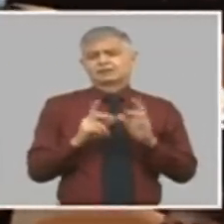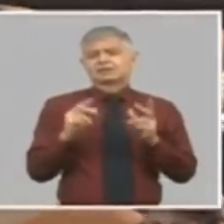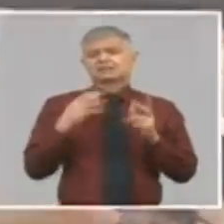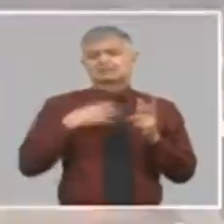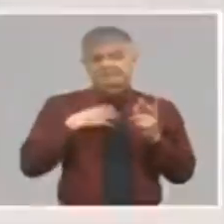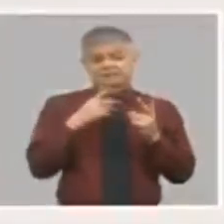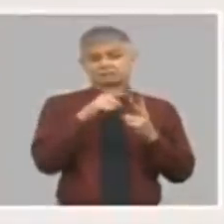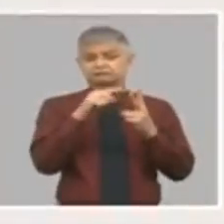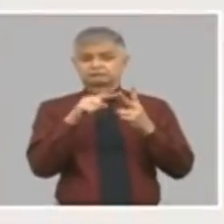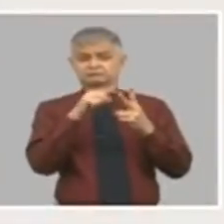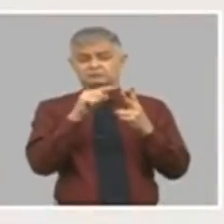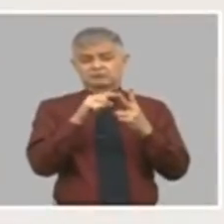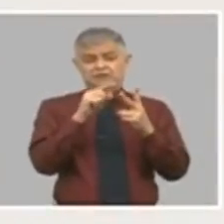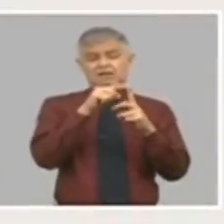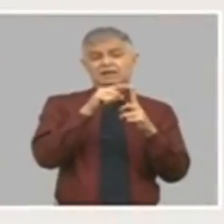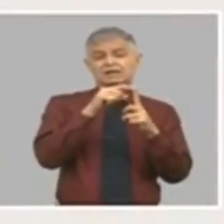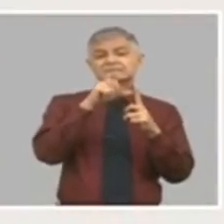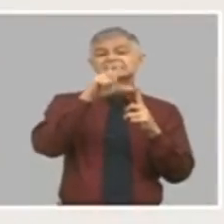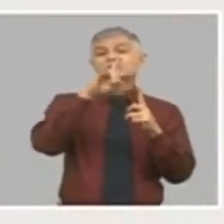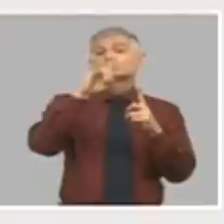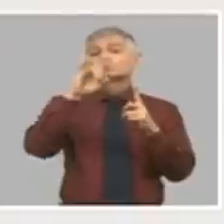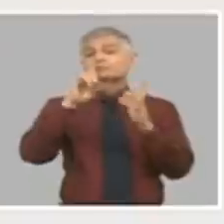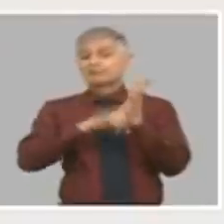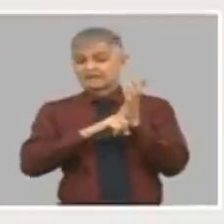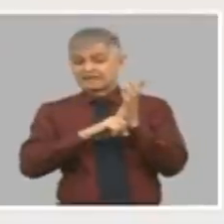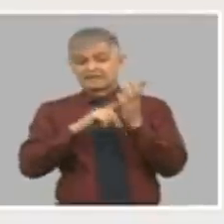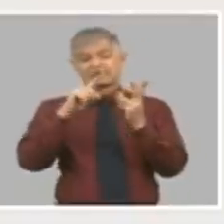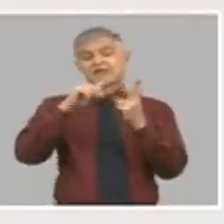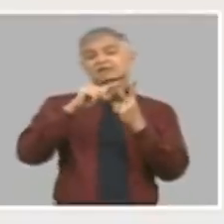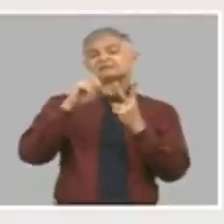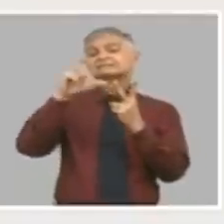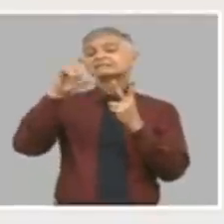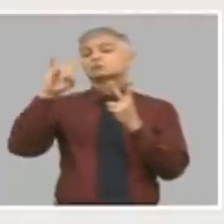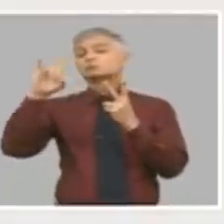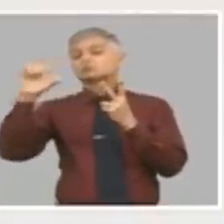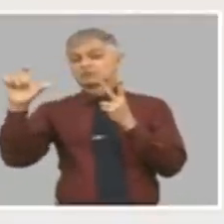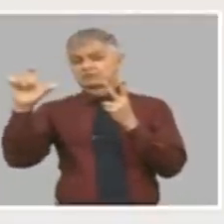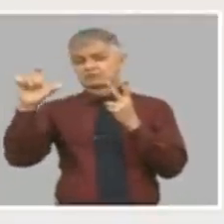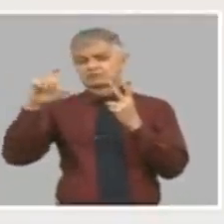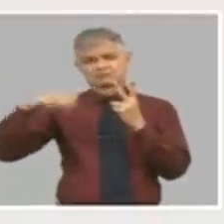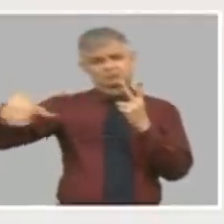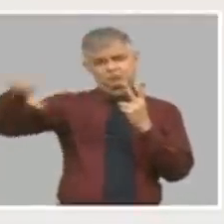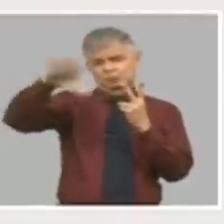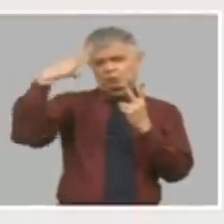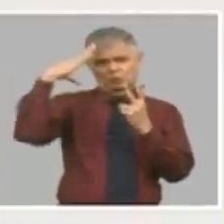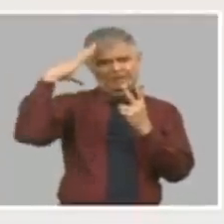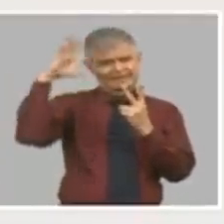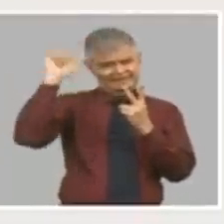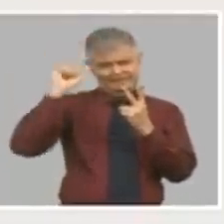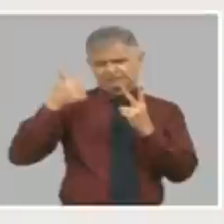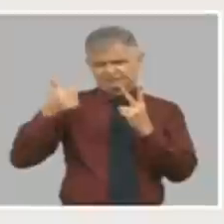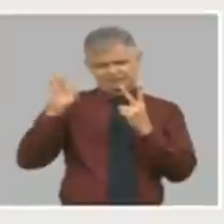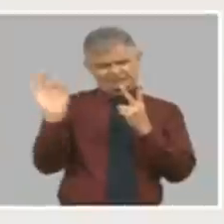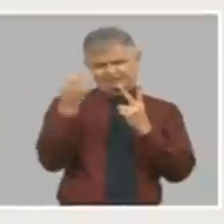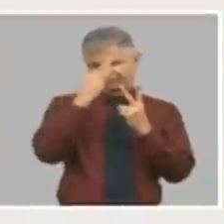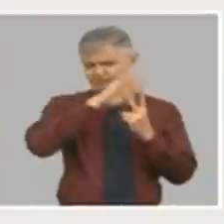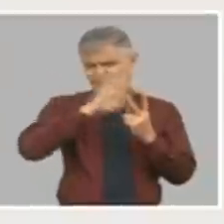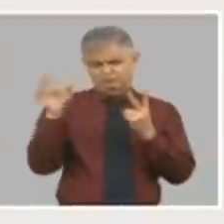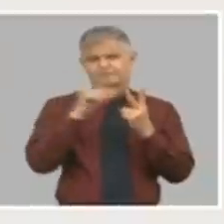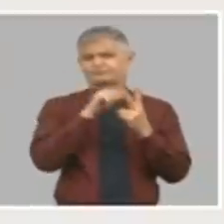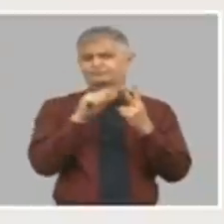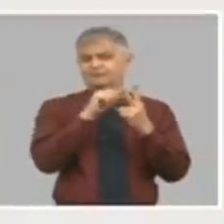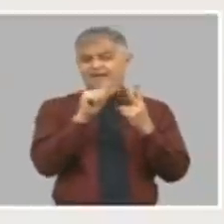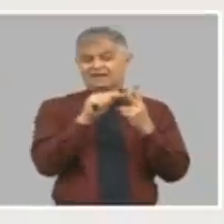monedas un CUP y un CUC. Yo creo que ya eso lo entendemos todos perfectamente. Eso no es